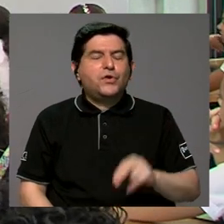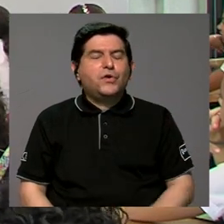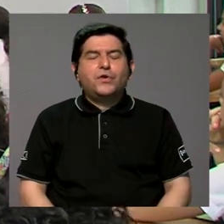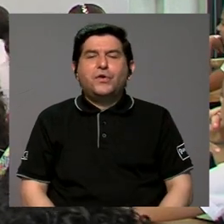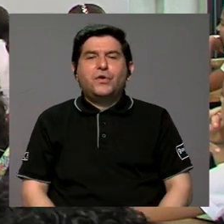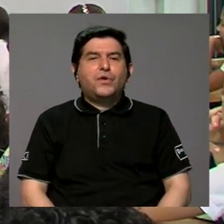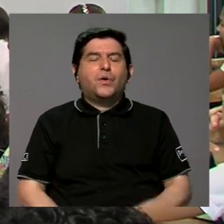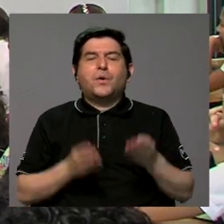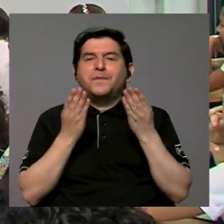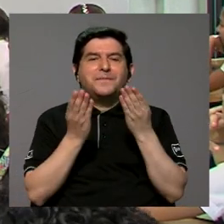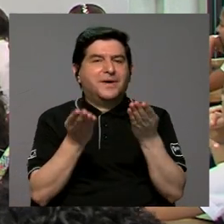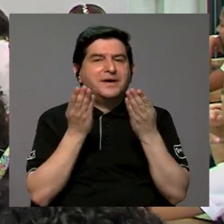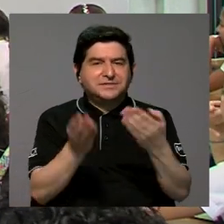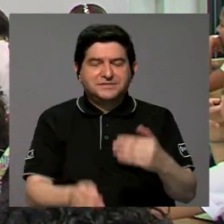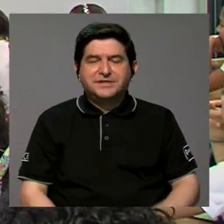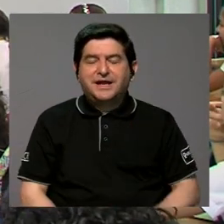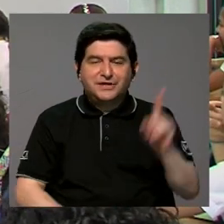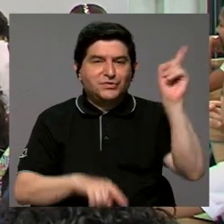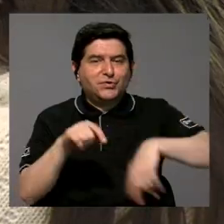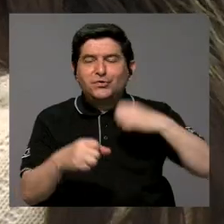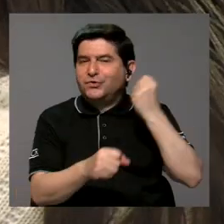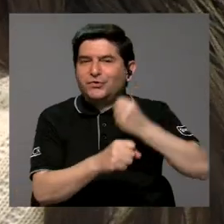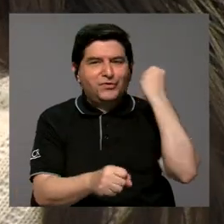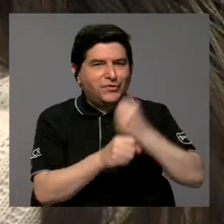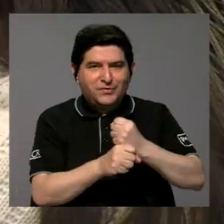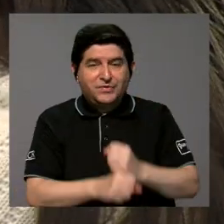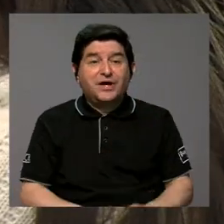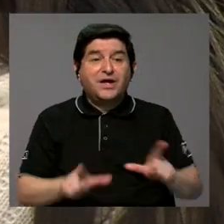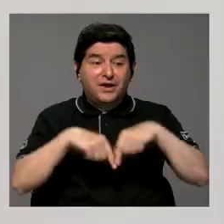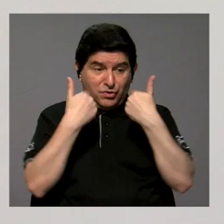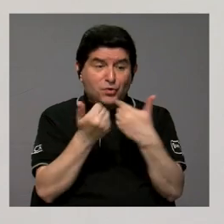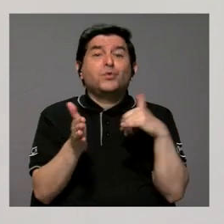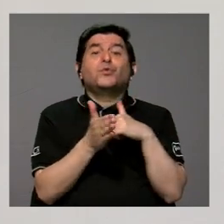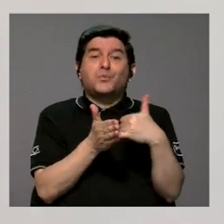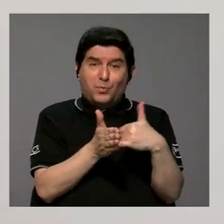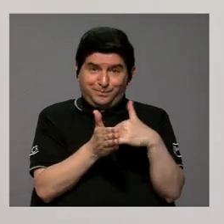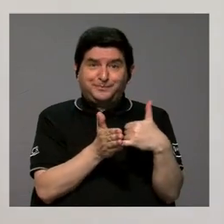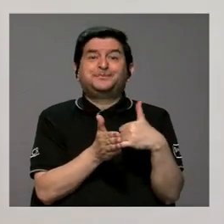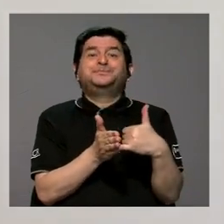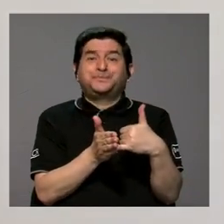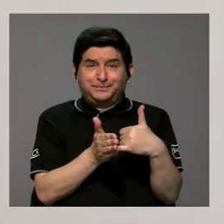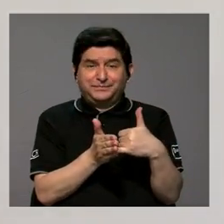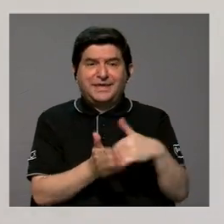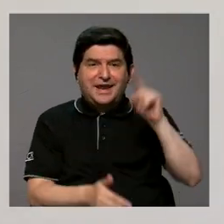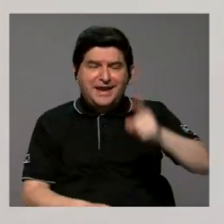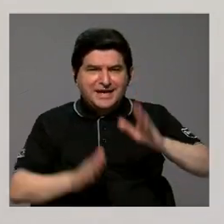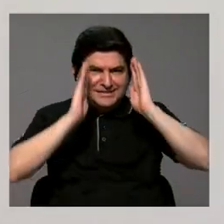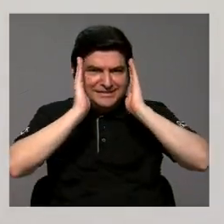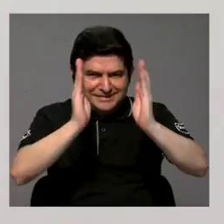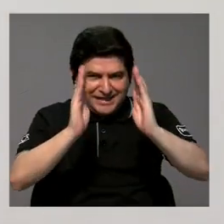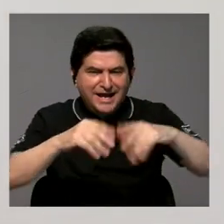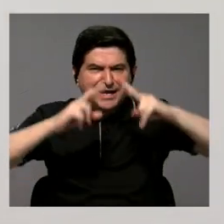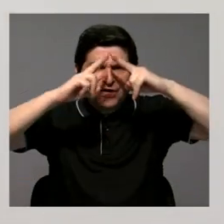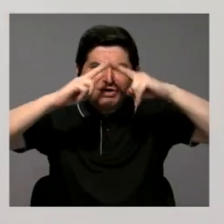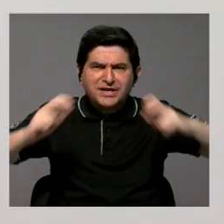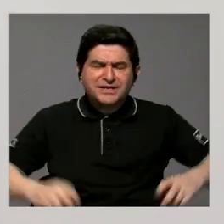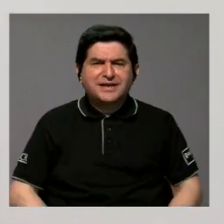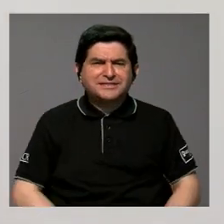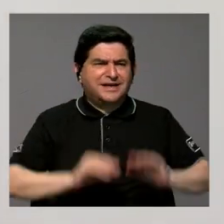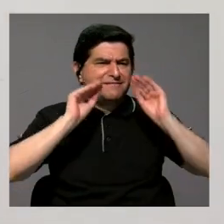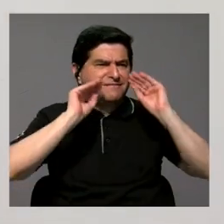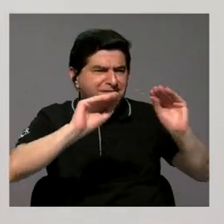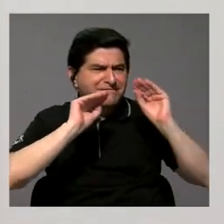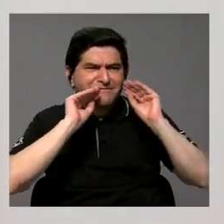bachillerato y no pueden trabajar por eso. Esos son grupos vulnerables a los que hay que tomar en cuenta y analizar por qué en la